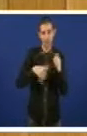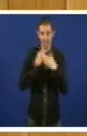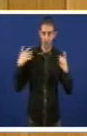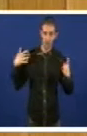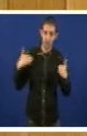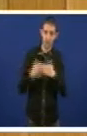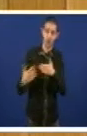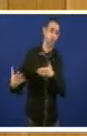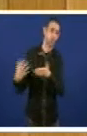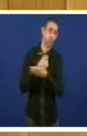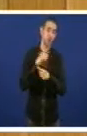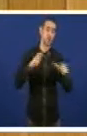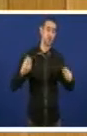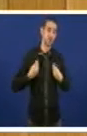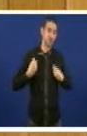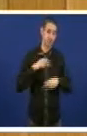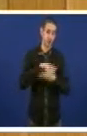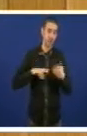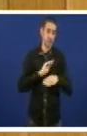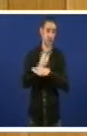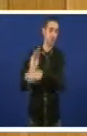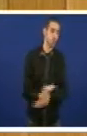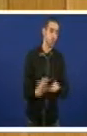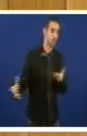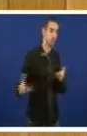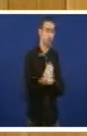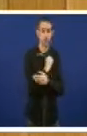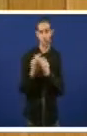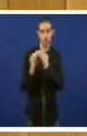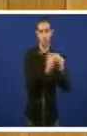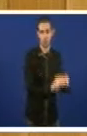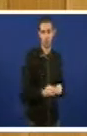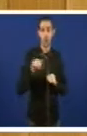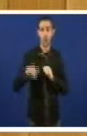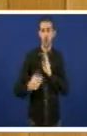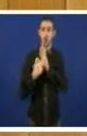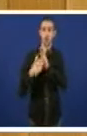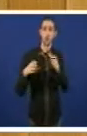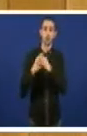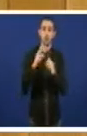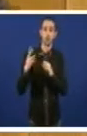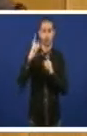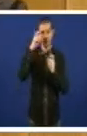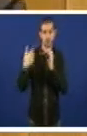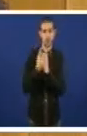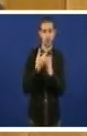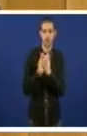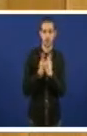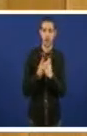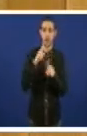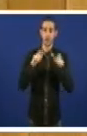ao universo de residentes en Galiza. O seu portavoz do Partido Popular tentou explicar que os